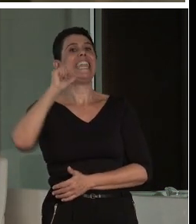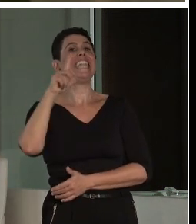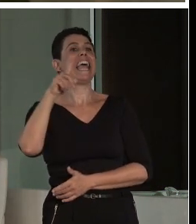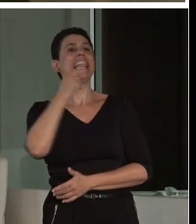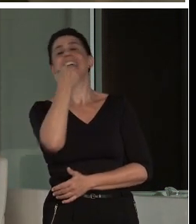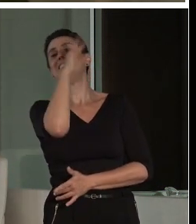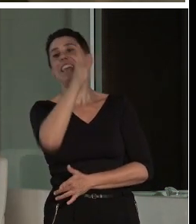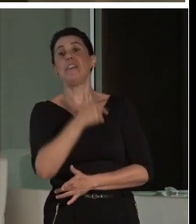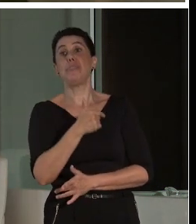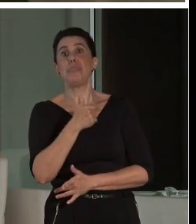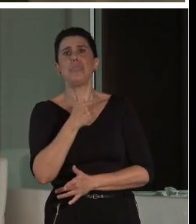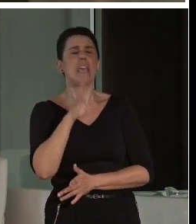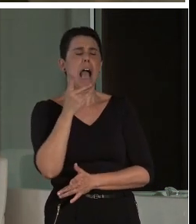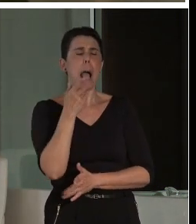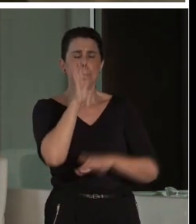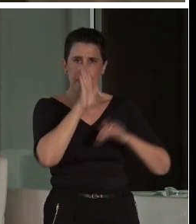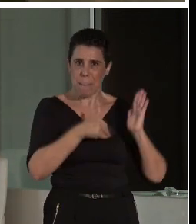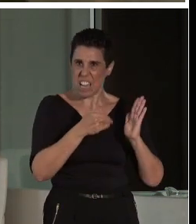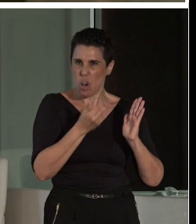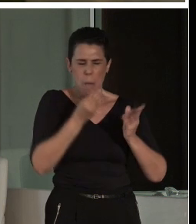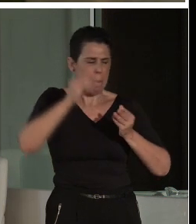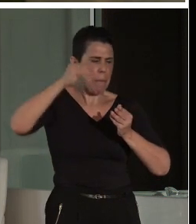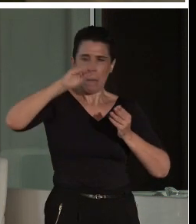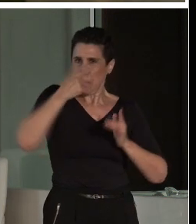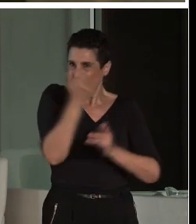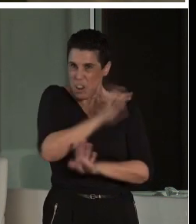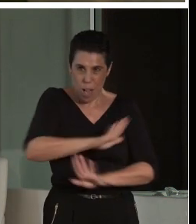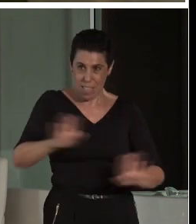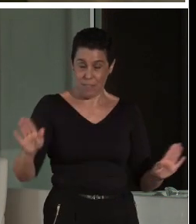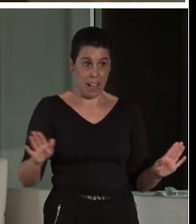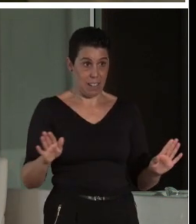Y claro, y tantas horas para esto después de la documentación que os hemos dado.